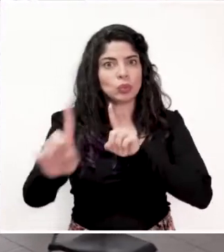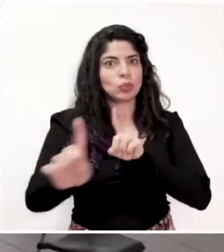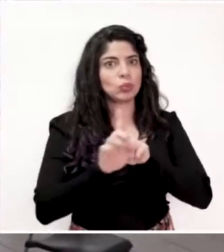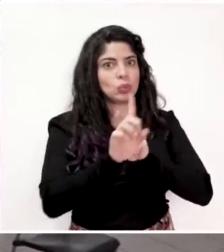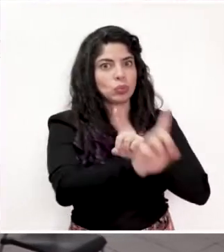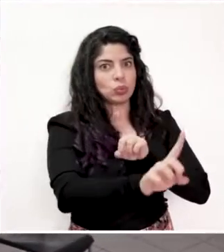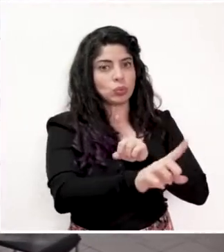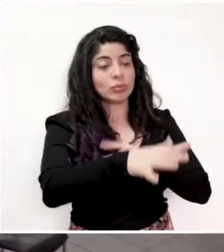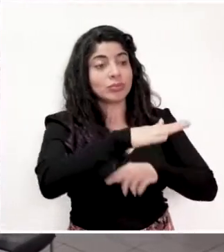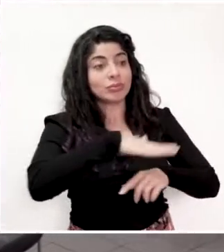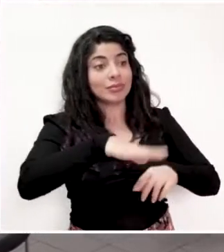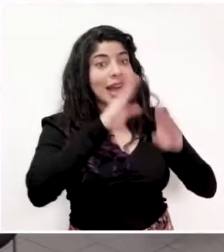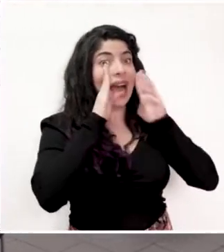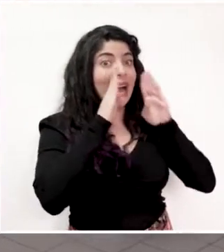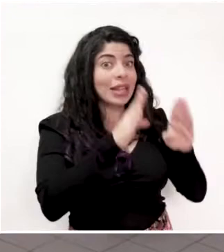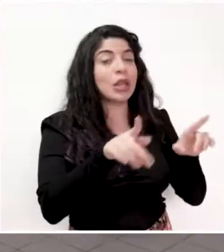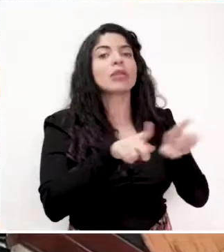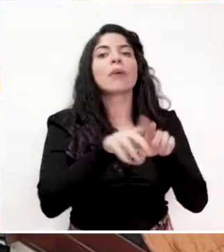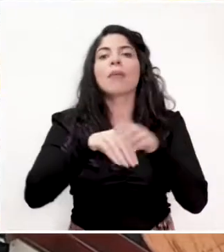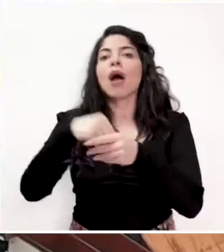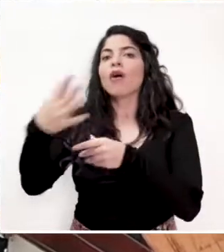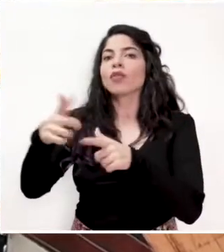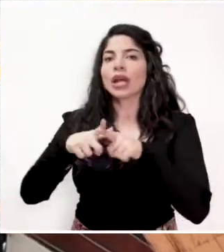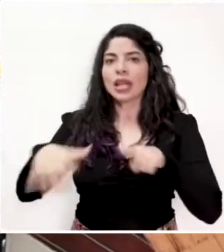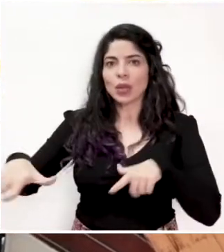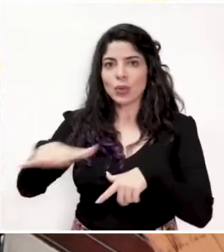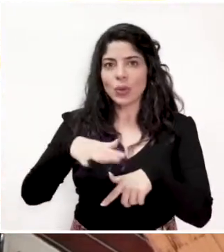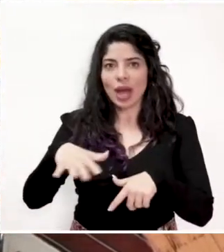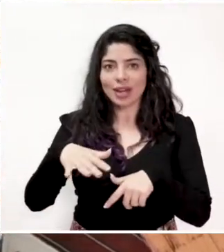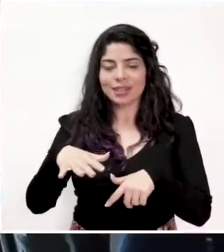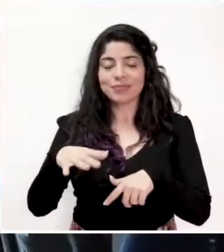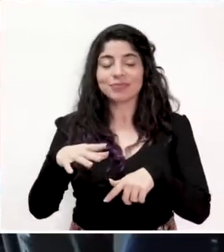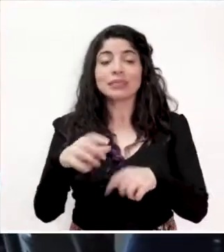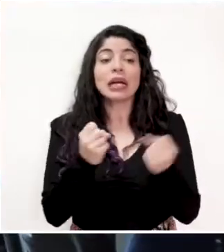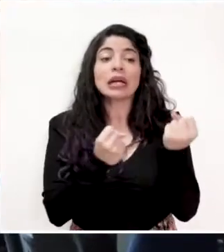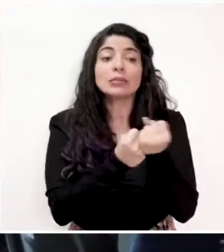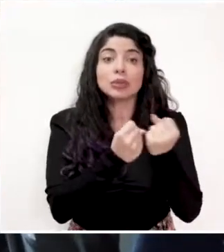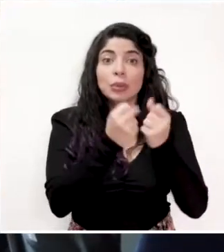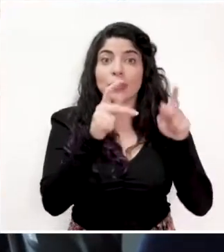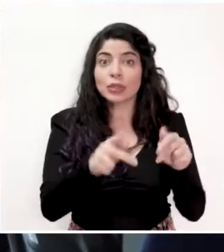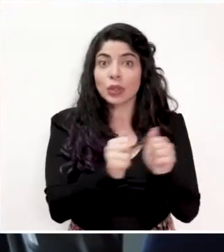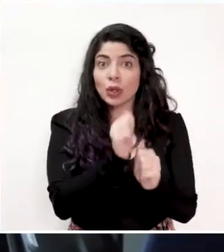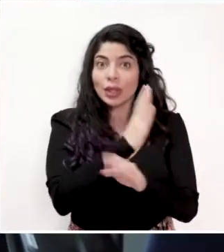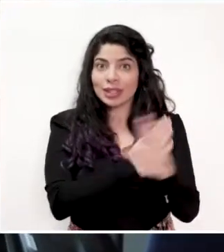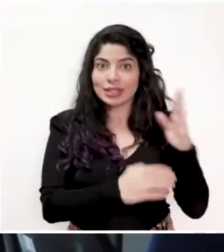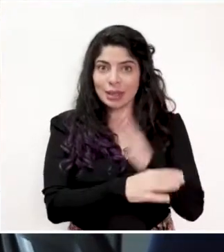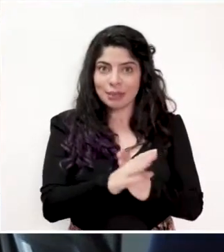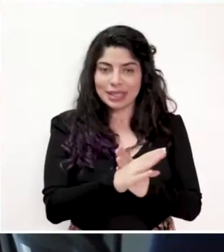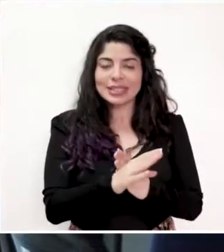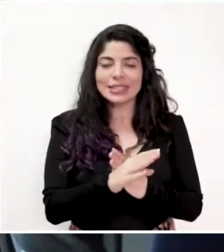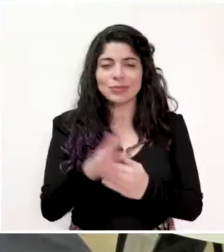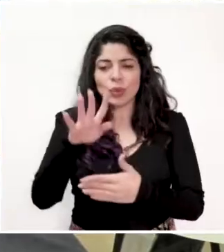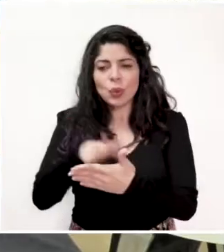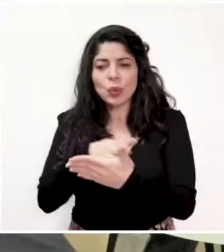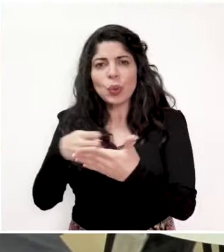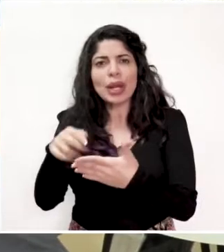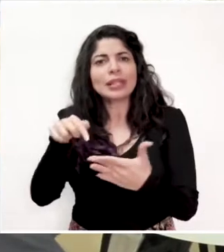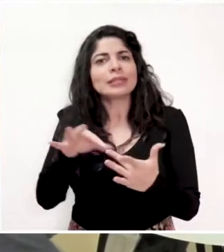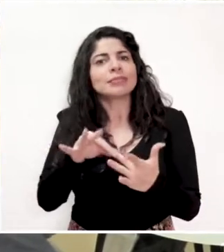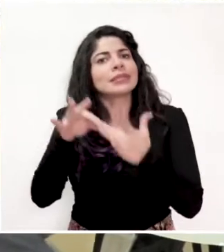social, tanto en las áreas de atención como fuera del local. Asistencia para personas con discapacidad,